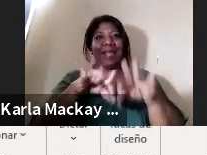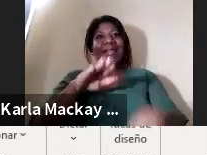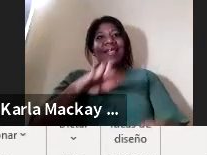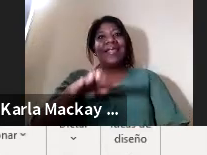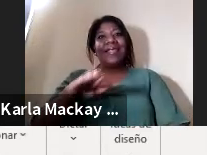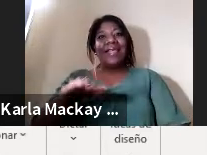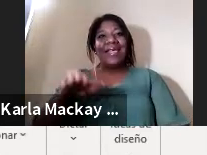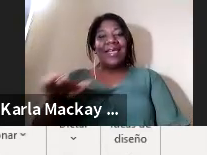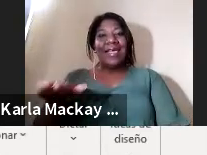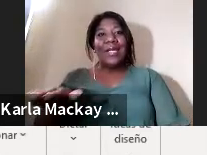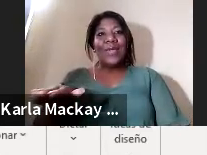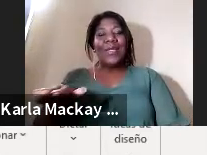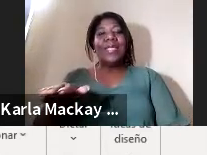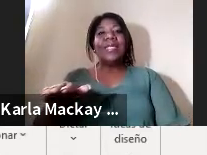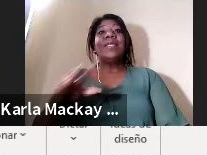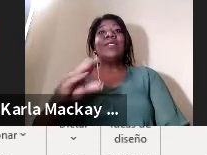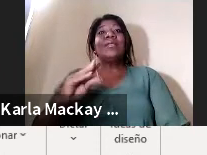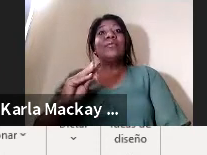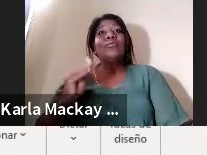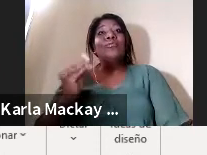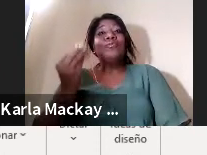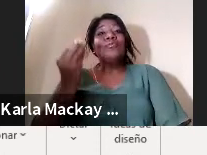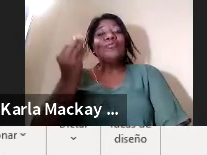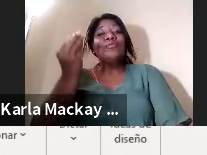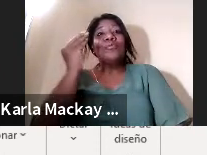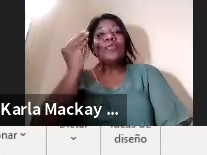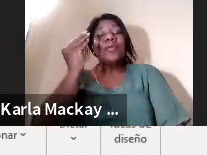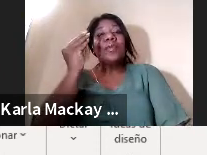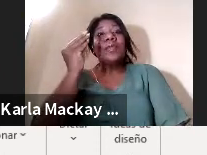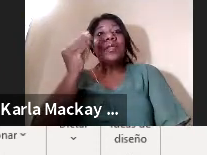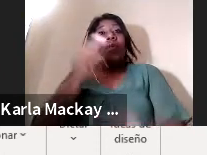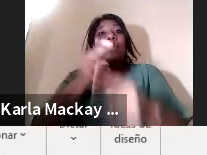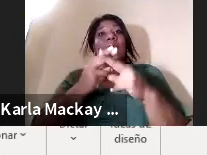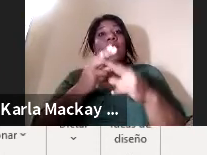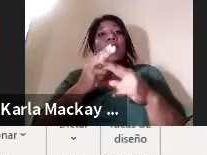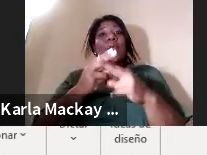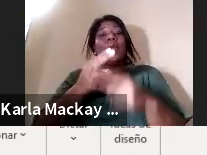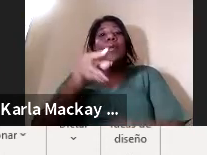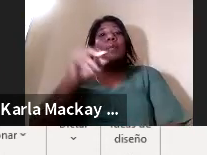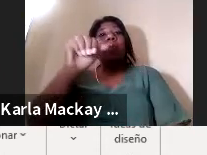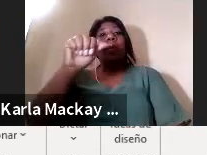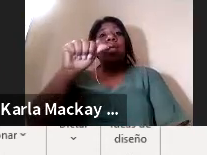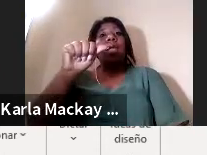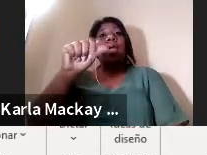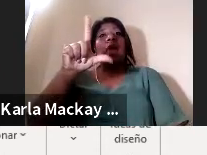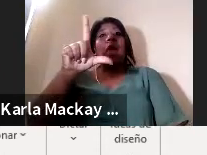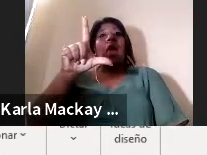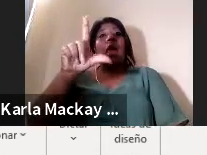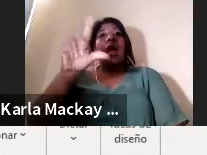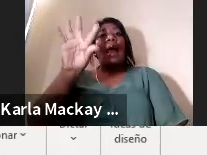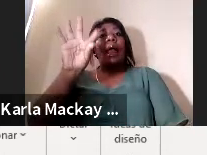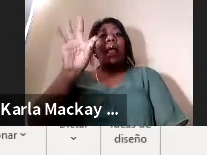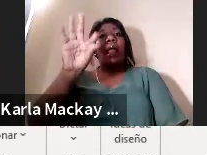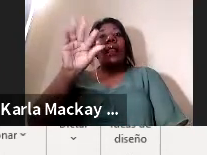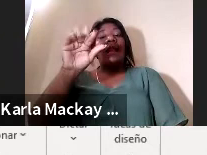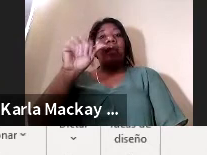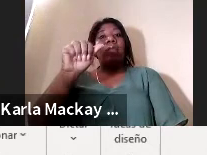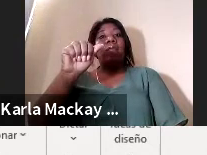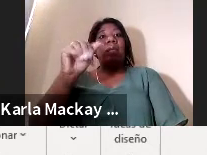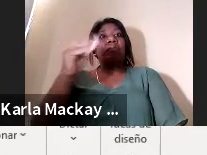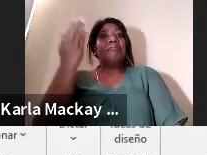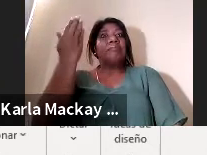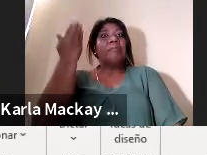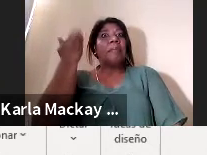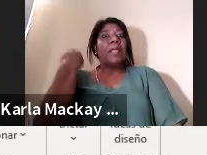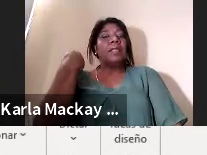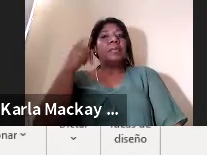pertenece a la generación alfa dejando un poco atrás a la X, Y y la Z nos tenemos que concentrar